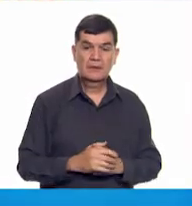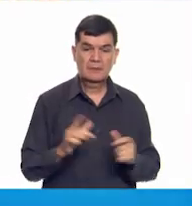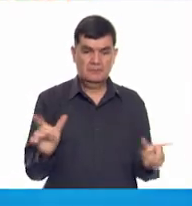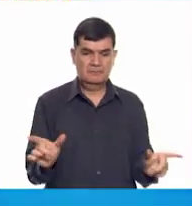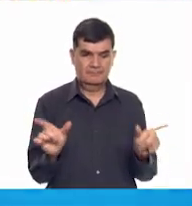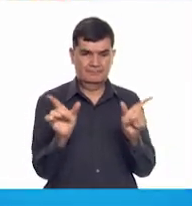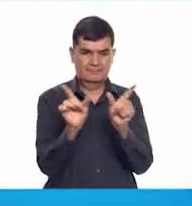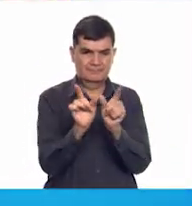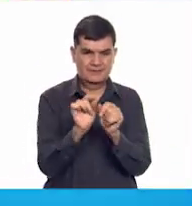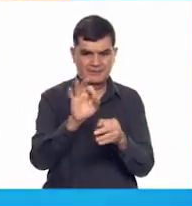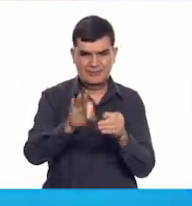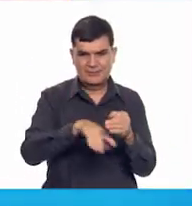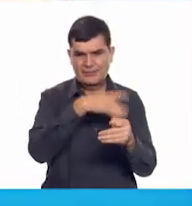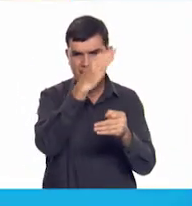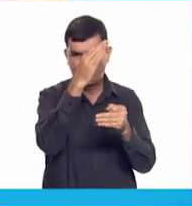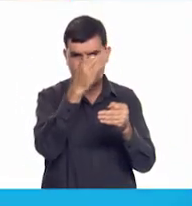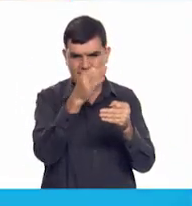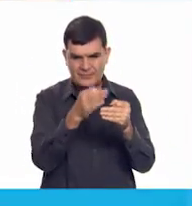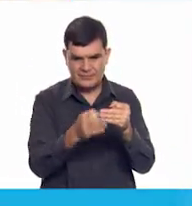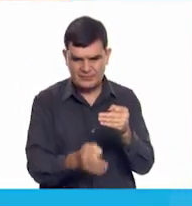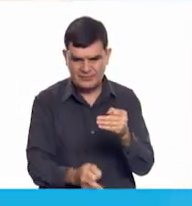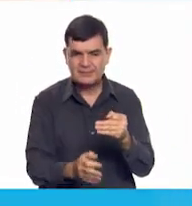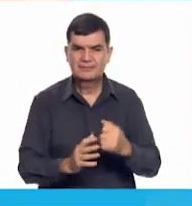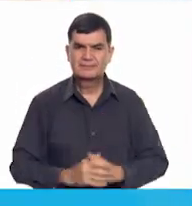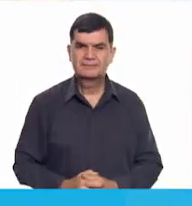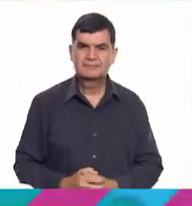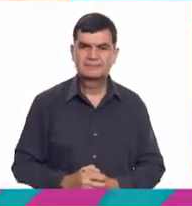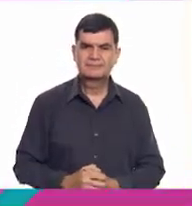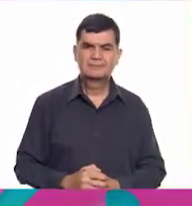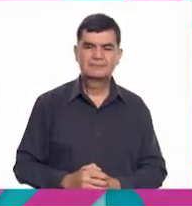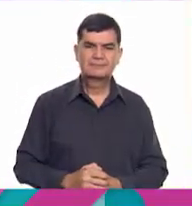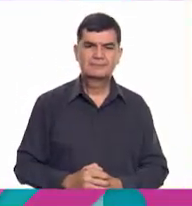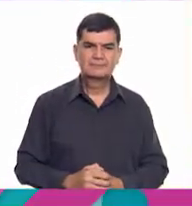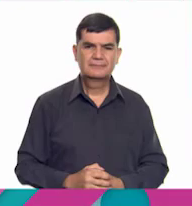Colorín colorado. Este cuento se ha acabado.